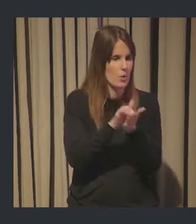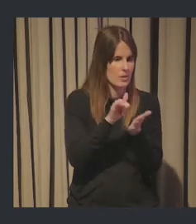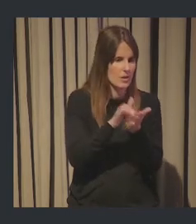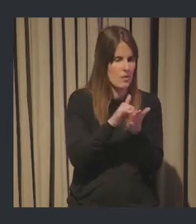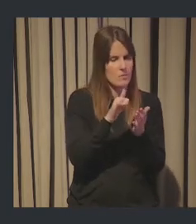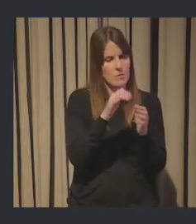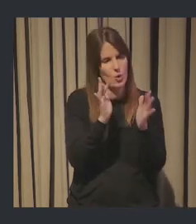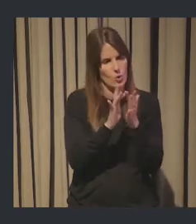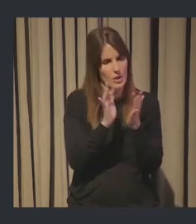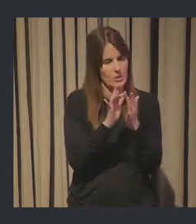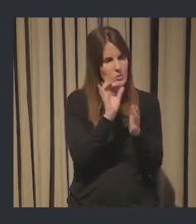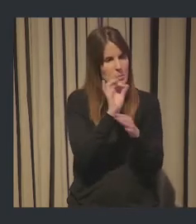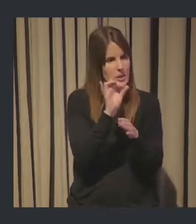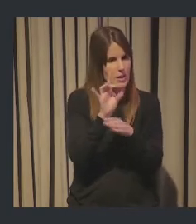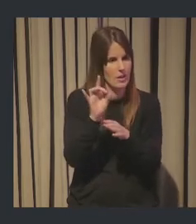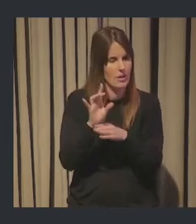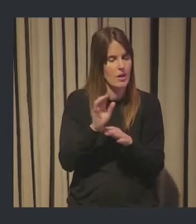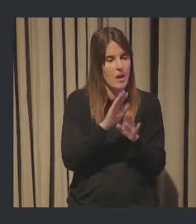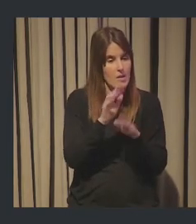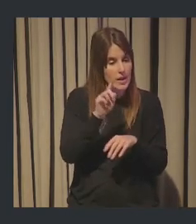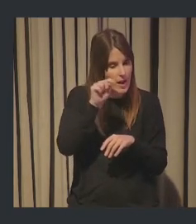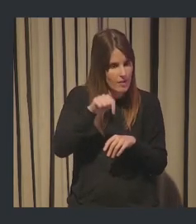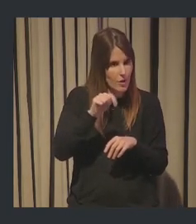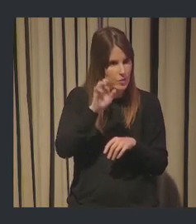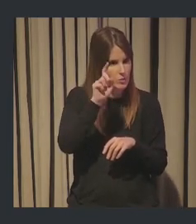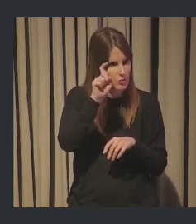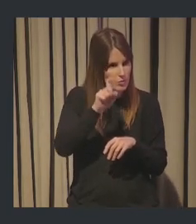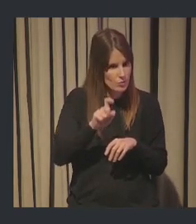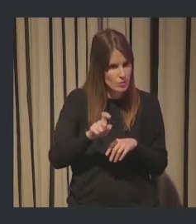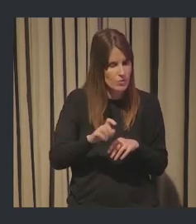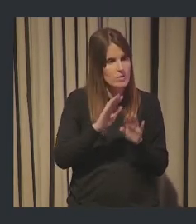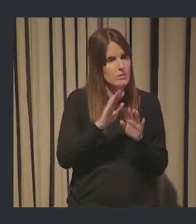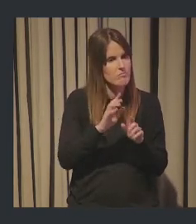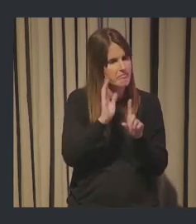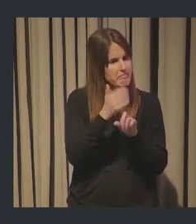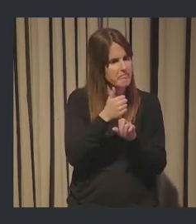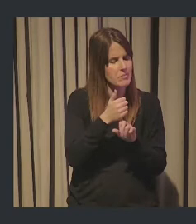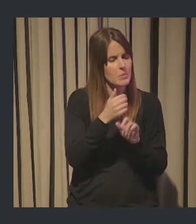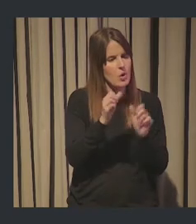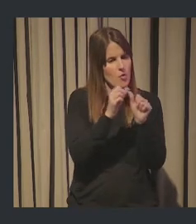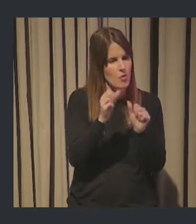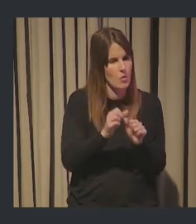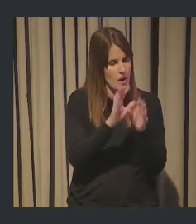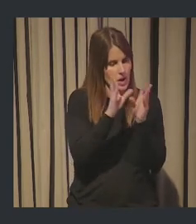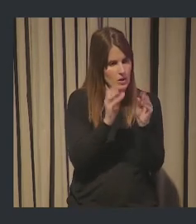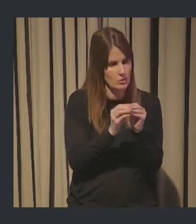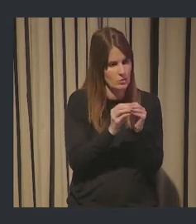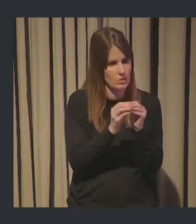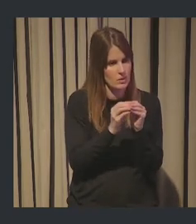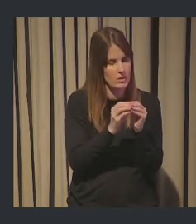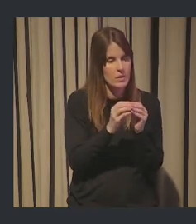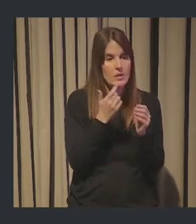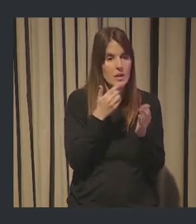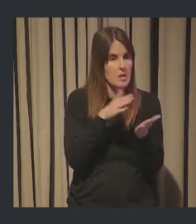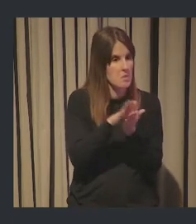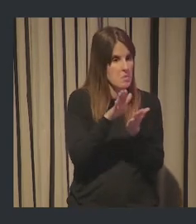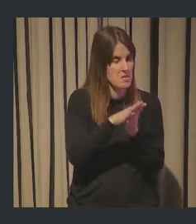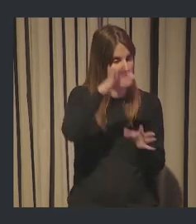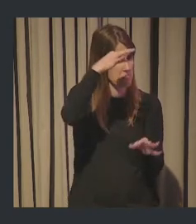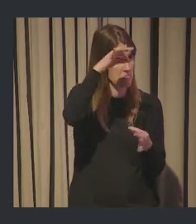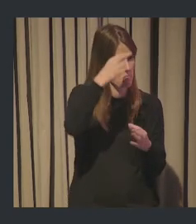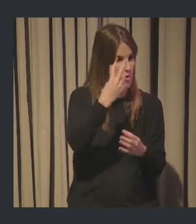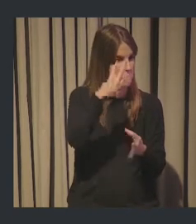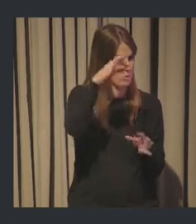contactos, y lo más importante hacia abajo, Roberto, es que vais a encontrar de una manera muy resumida, tanto es así que si lo imprime son dos hojas,